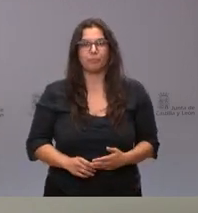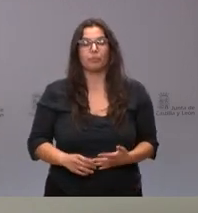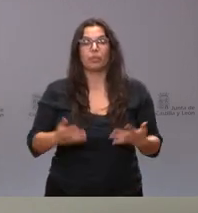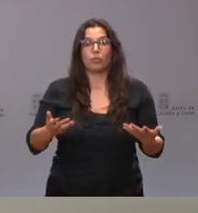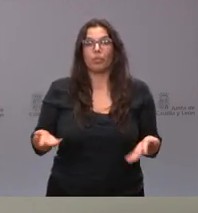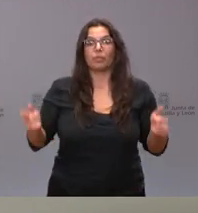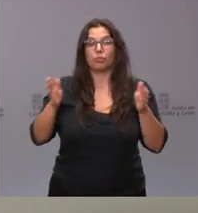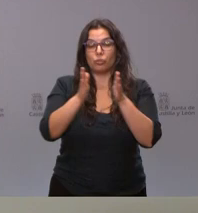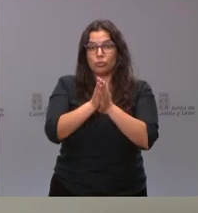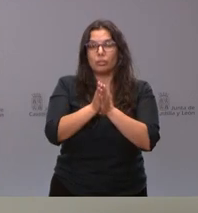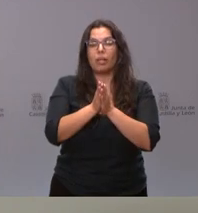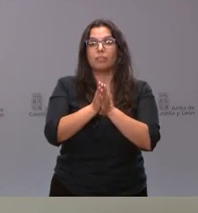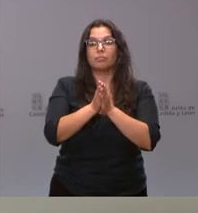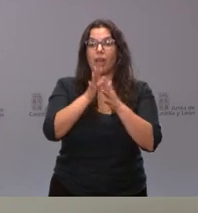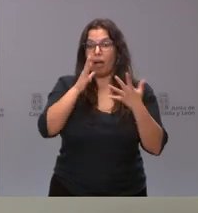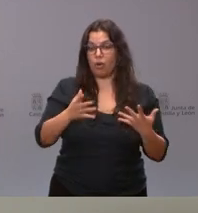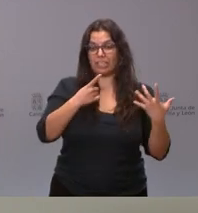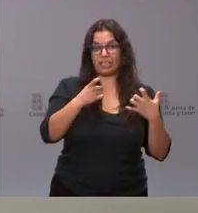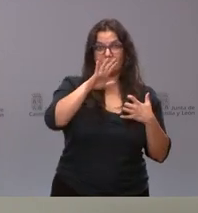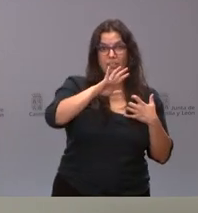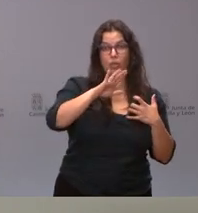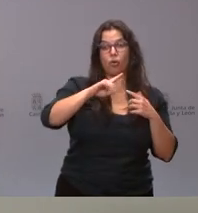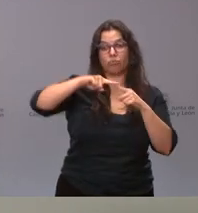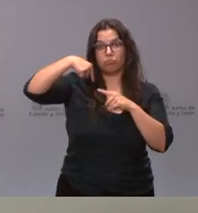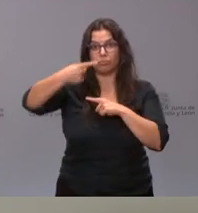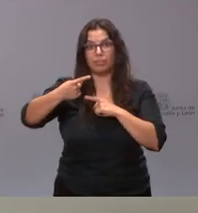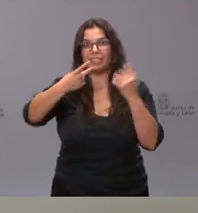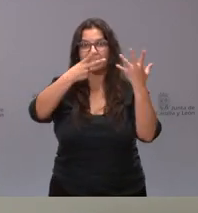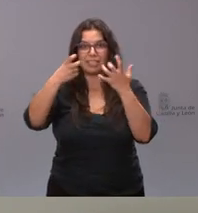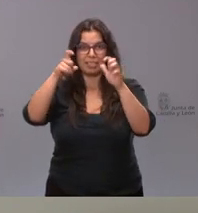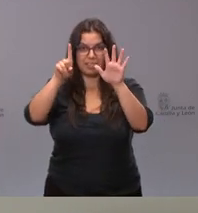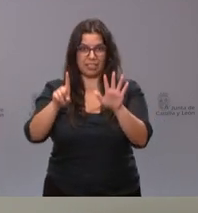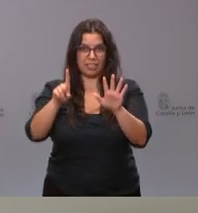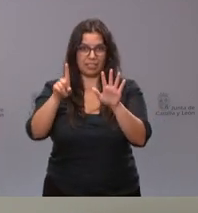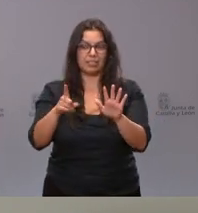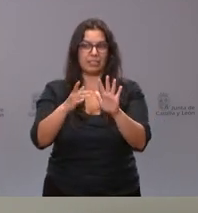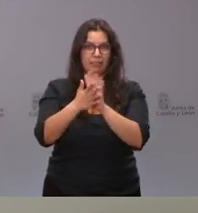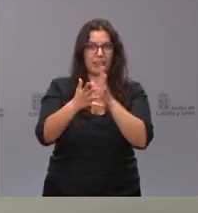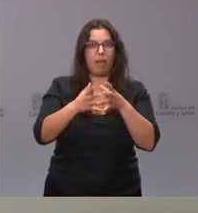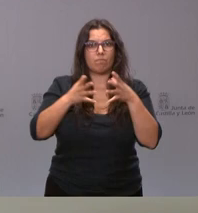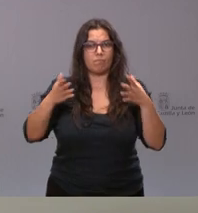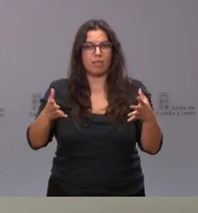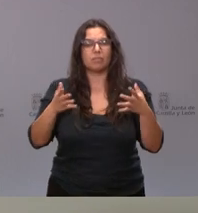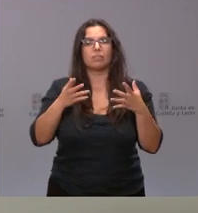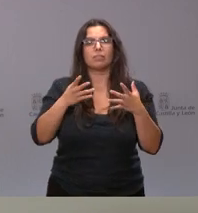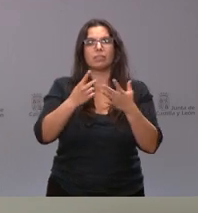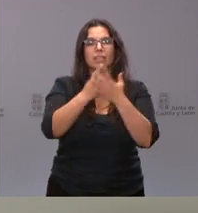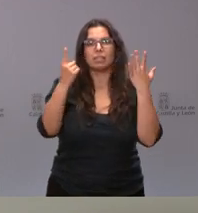concreto de 605 a 706, un incremento, como les digo, del 16